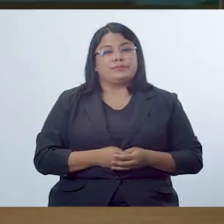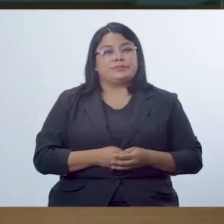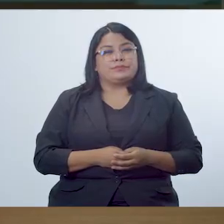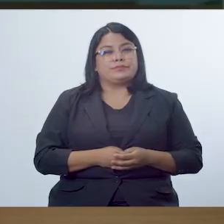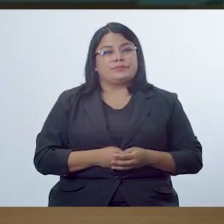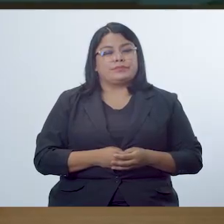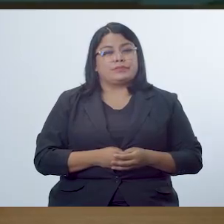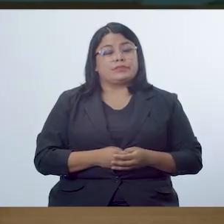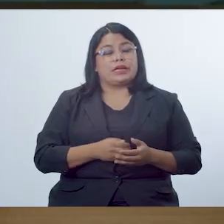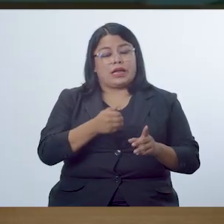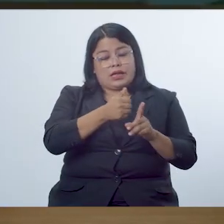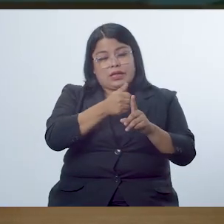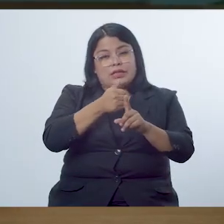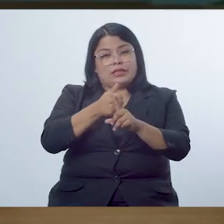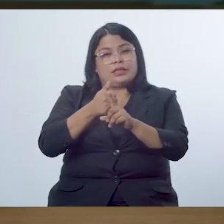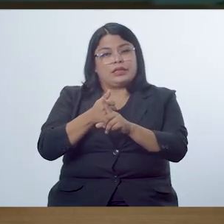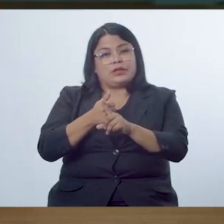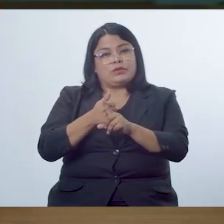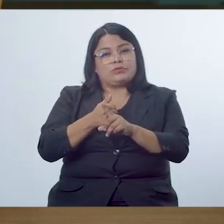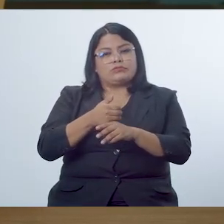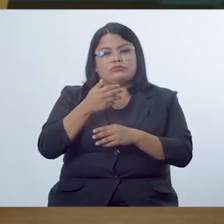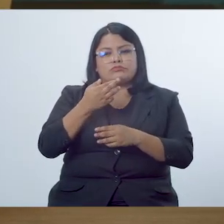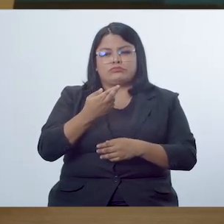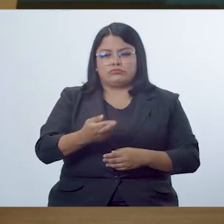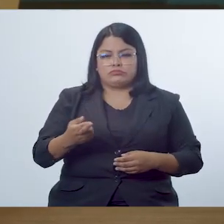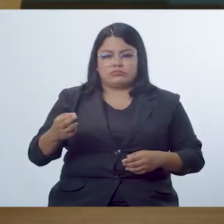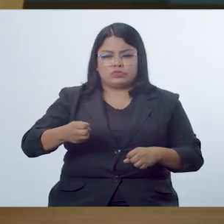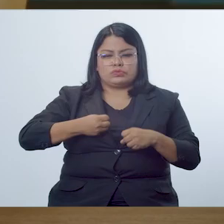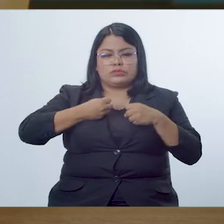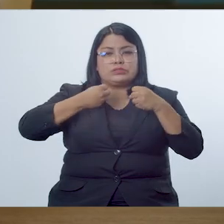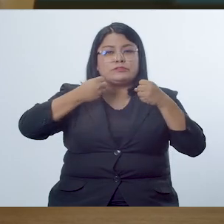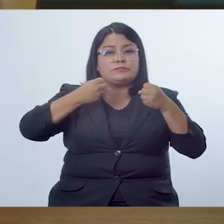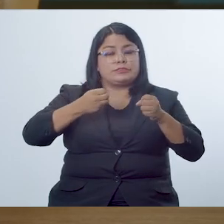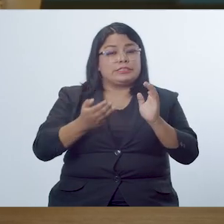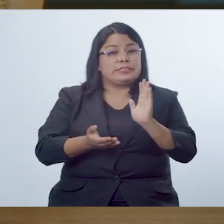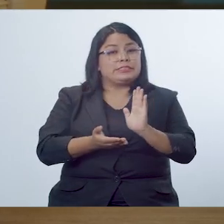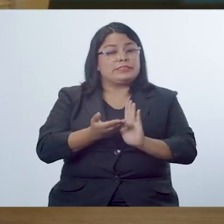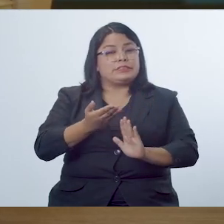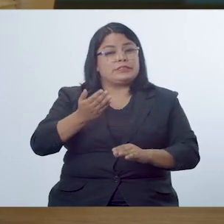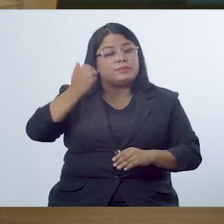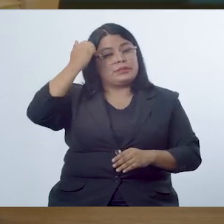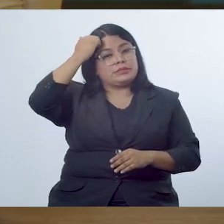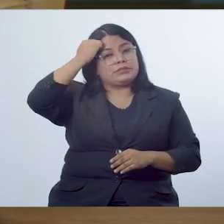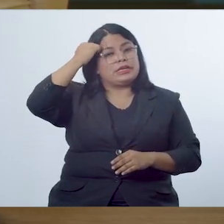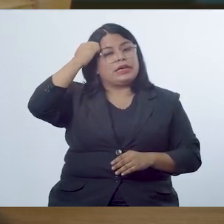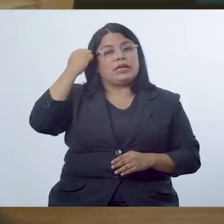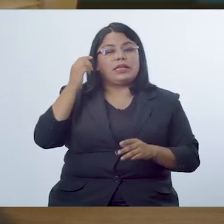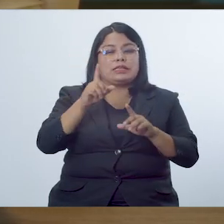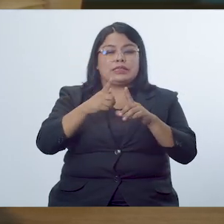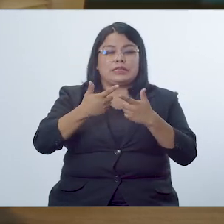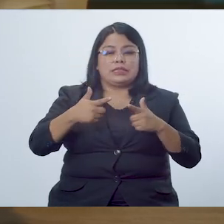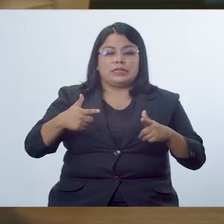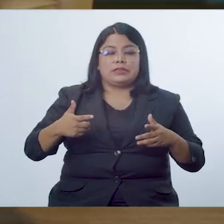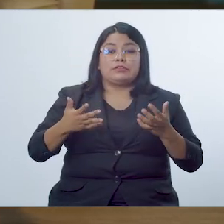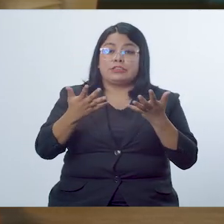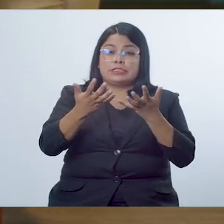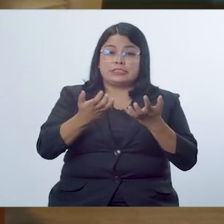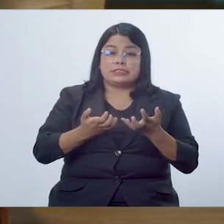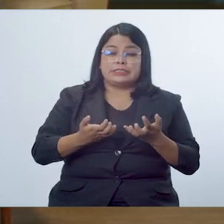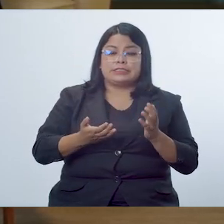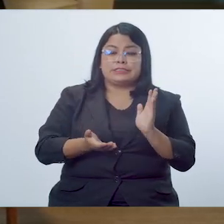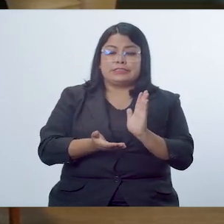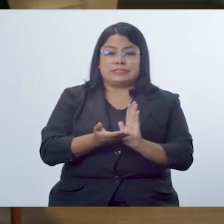Francisco? así es Alondra cada uno de los recursos de la estrategia de fortalecimiento de los aprendizajes de la lengua busca